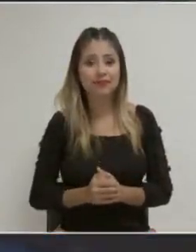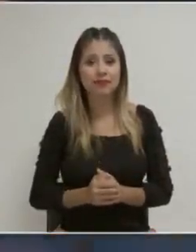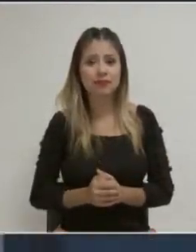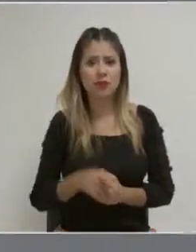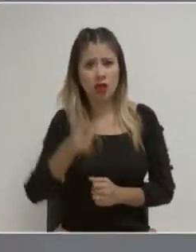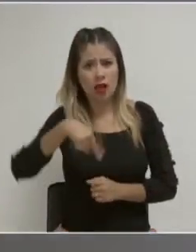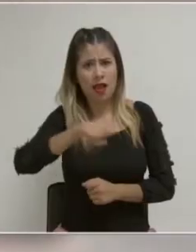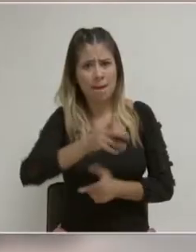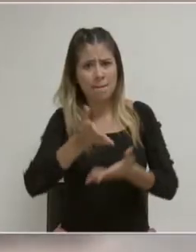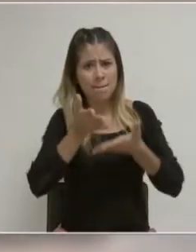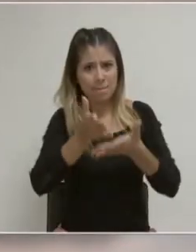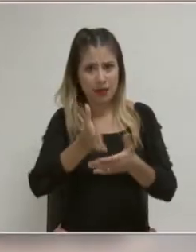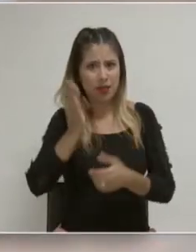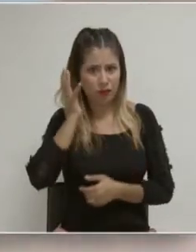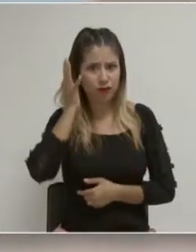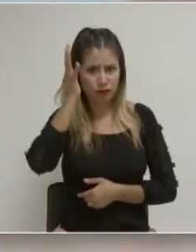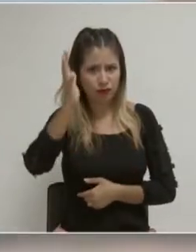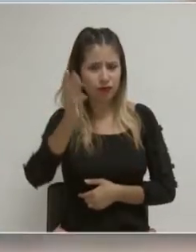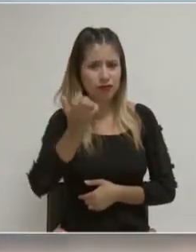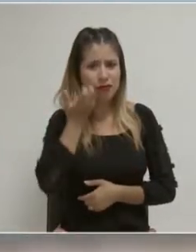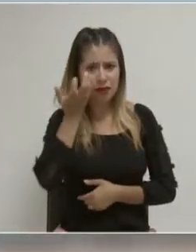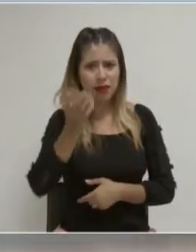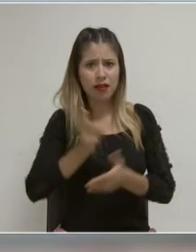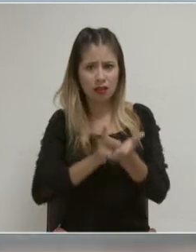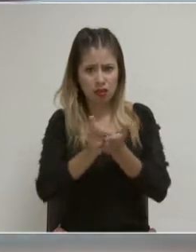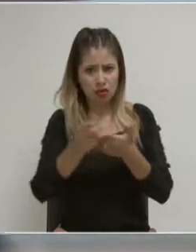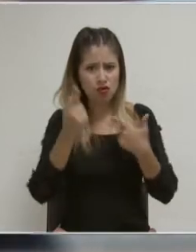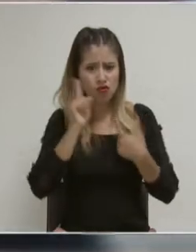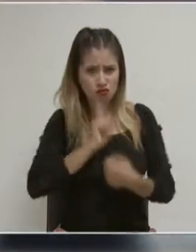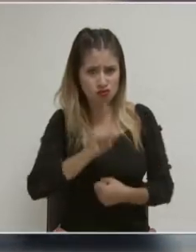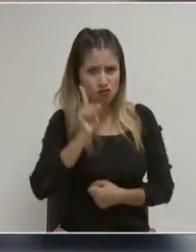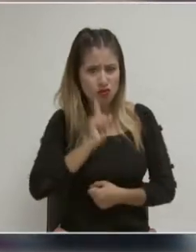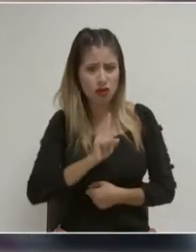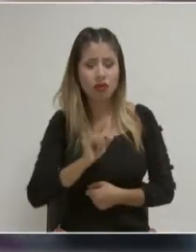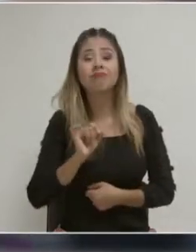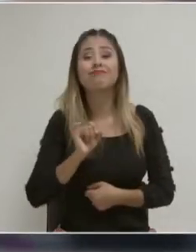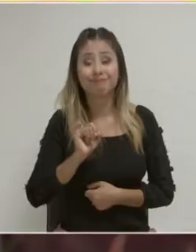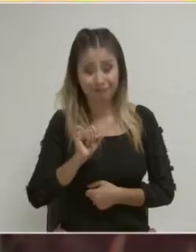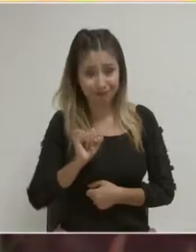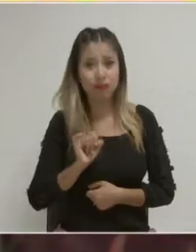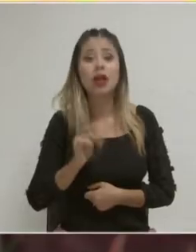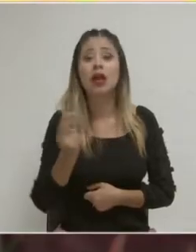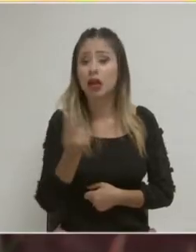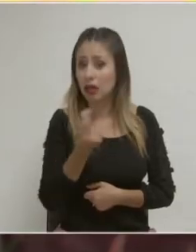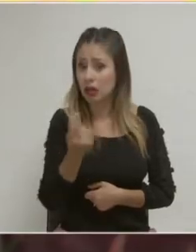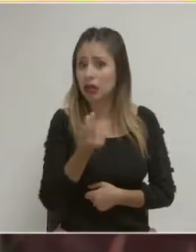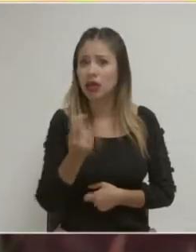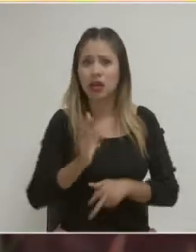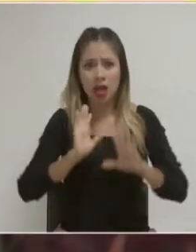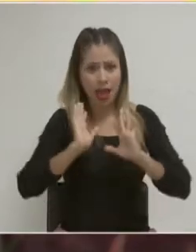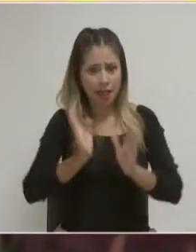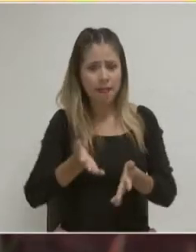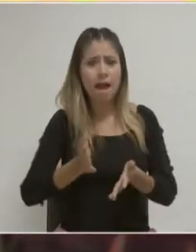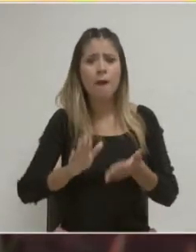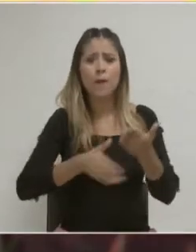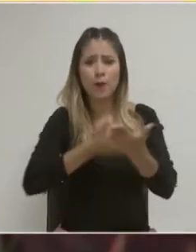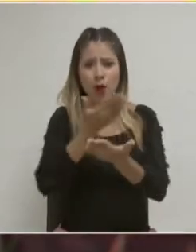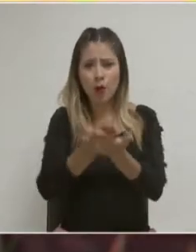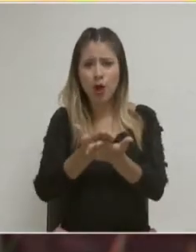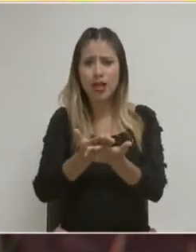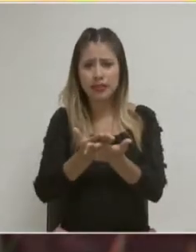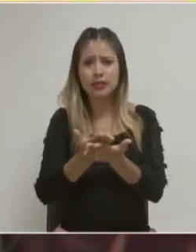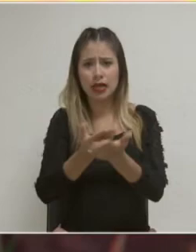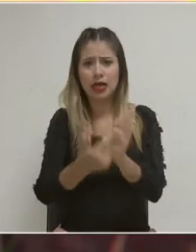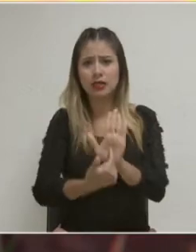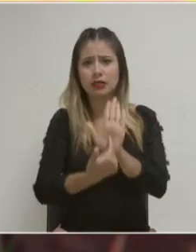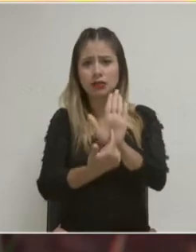futuro en el derecho de las mujeres a la política? Eso es muy necesario, ya hay iniciativas, pero no se han